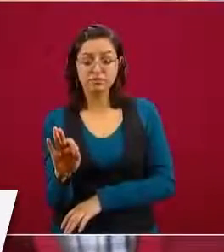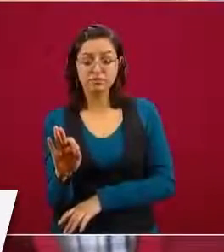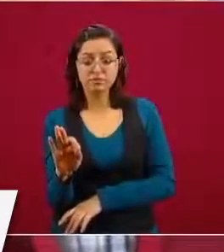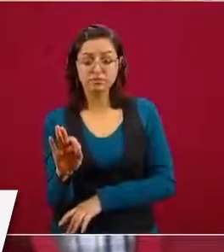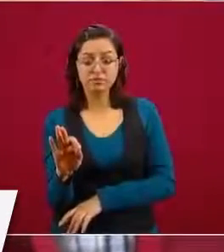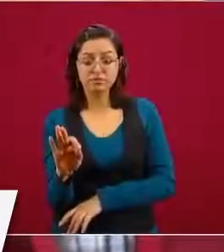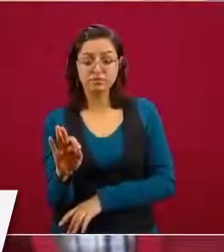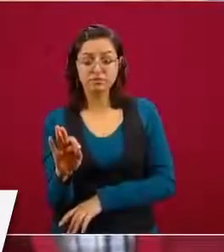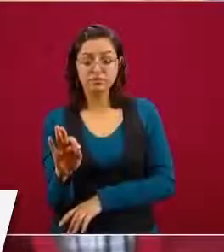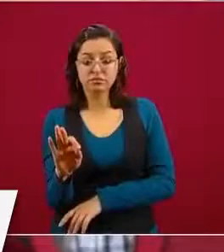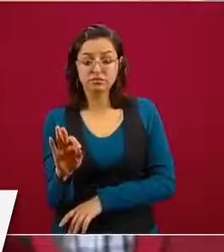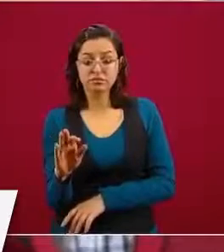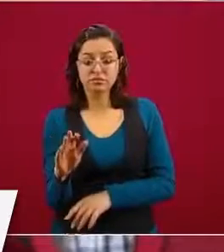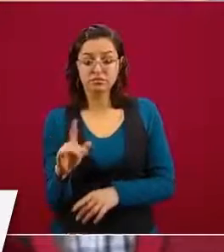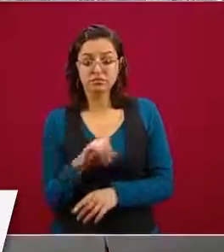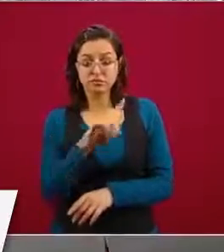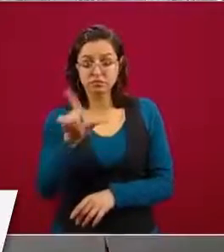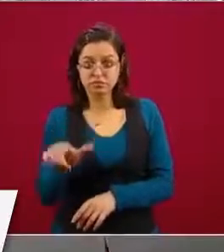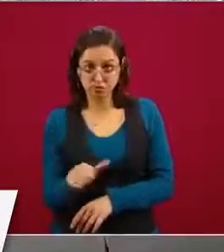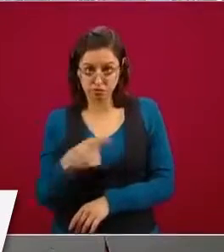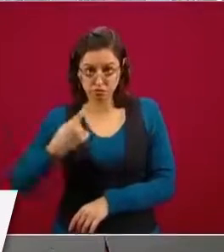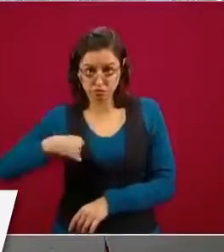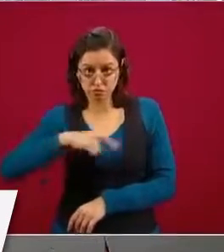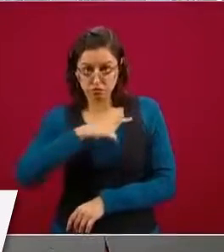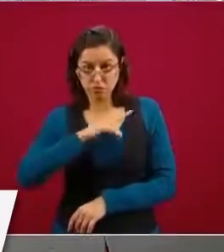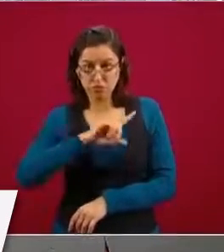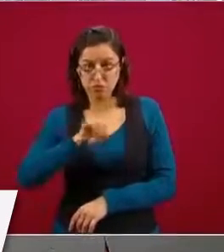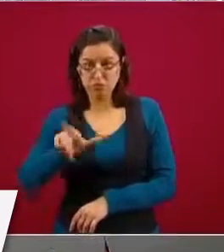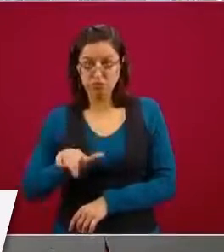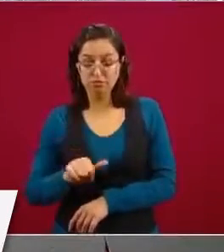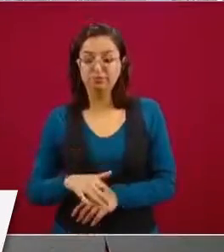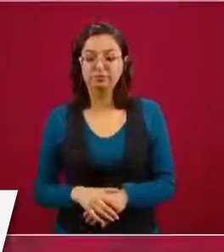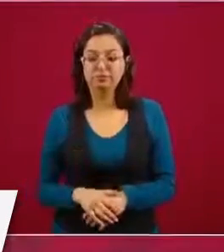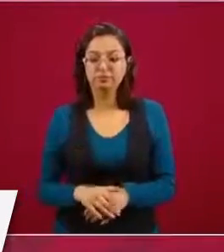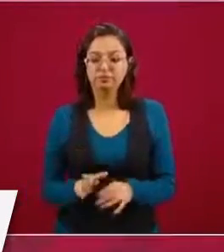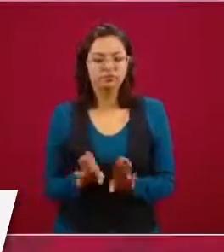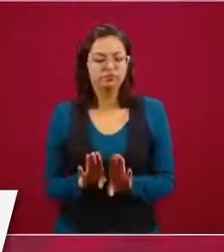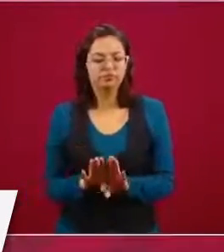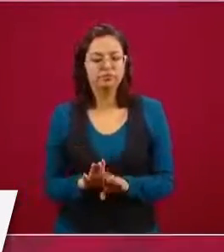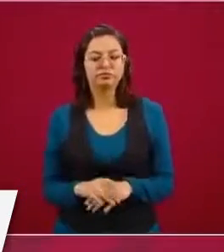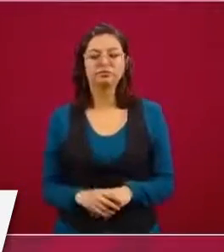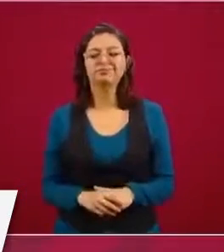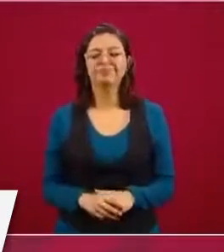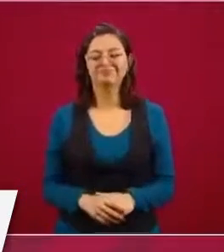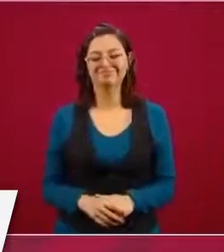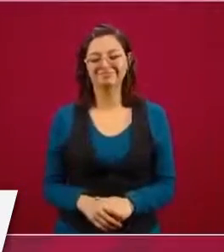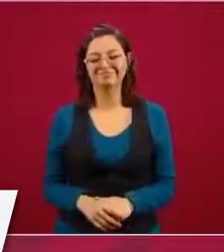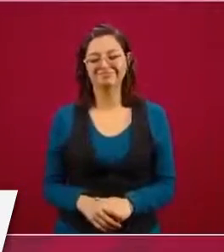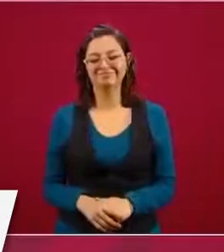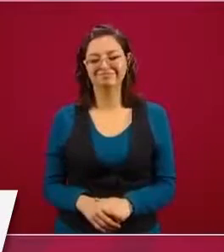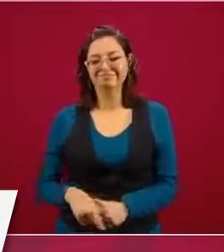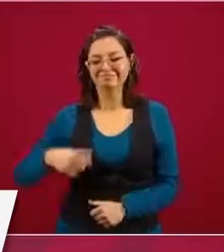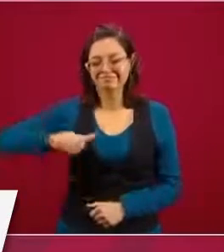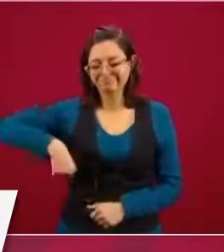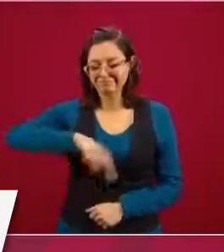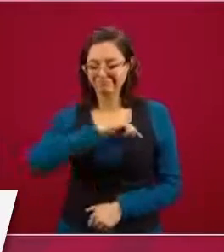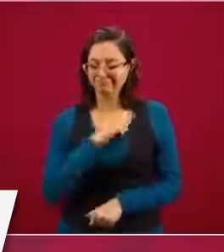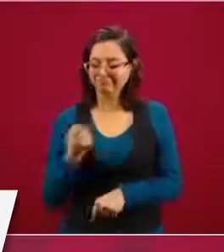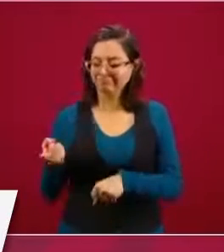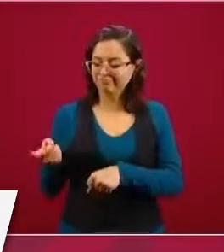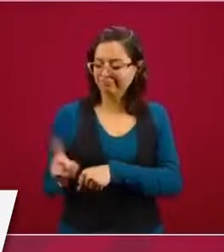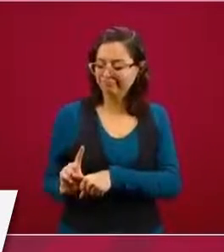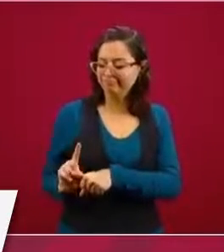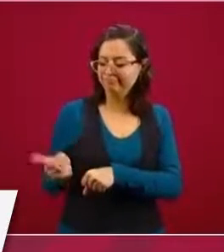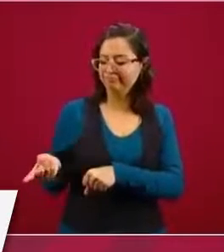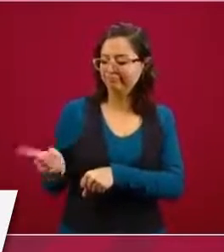económica mucho más? Nosotros estamos analizando todos los días el comportamiento de la pandemia